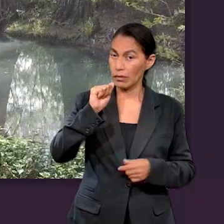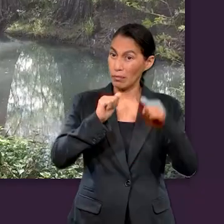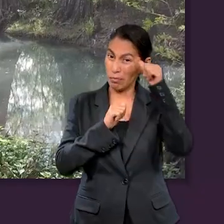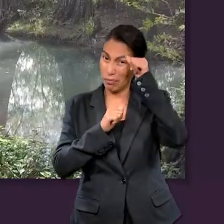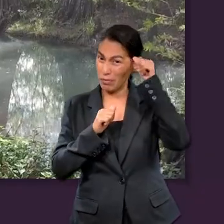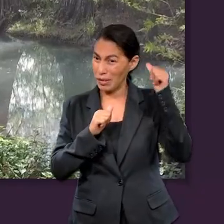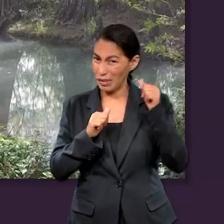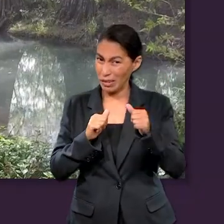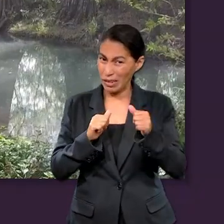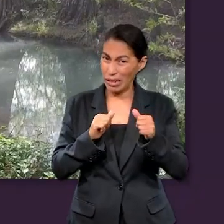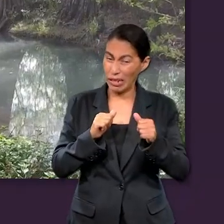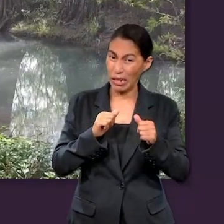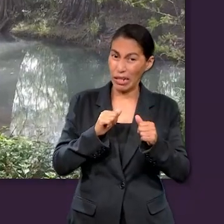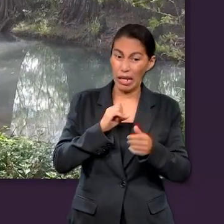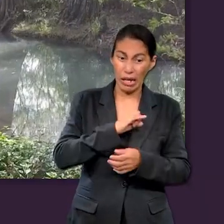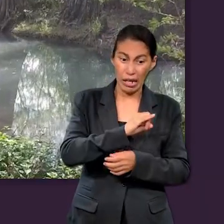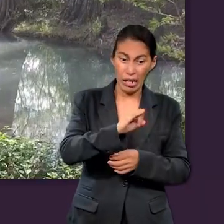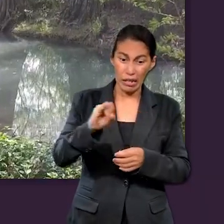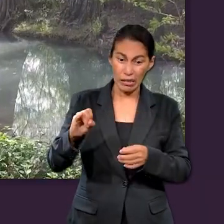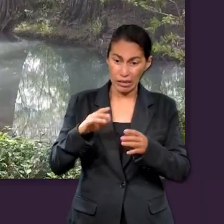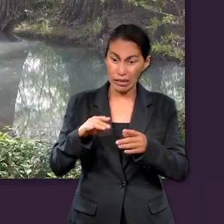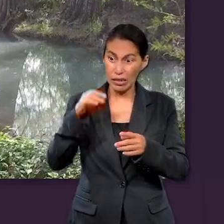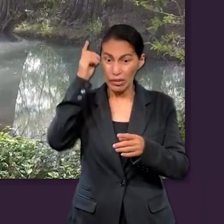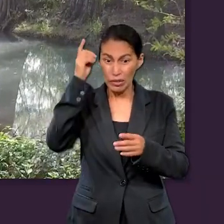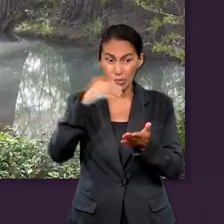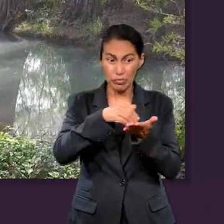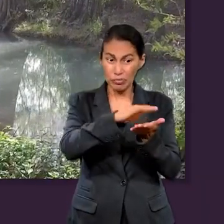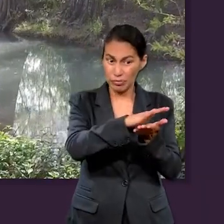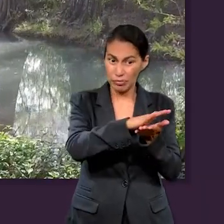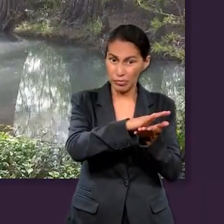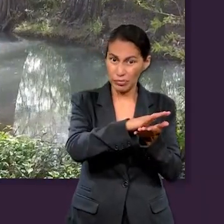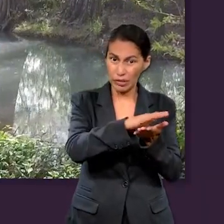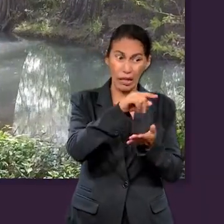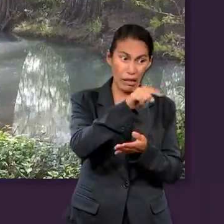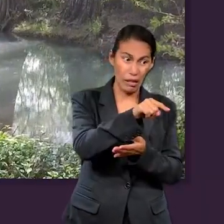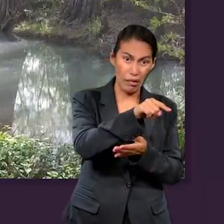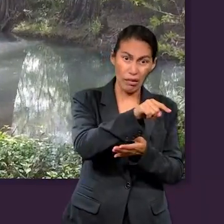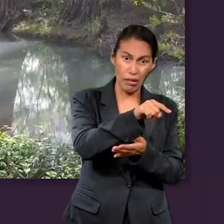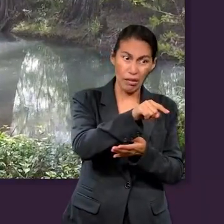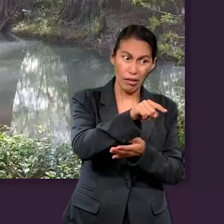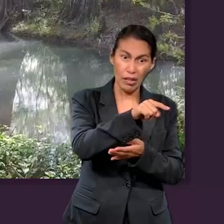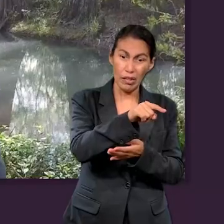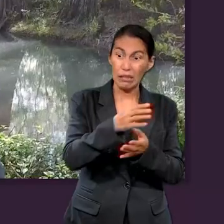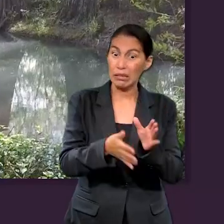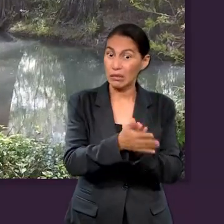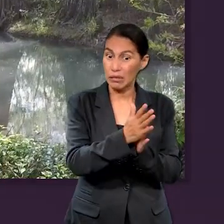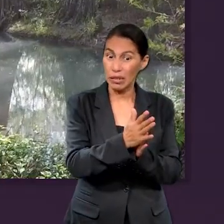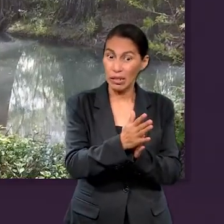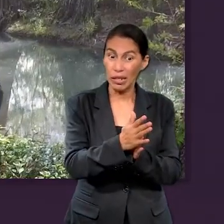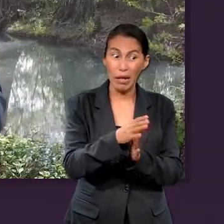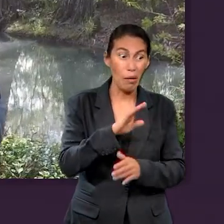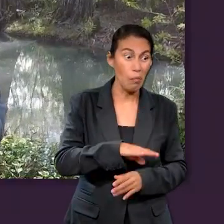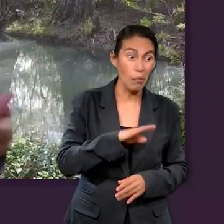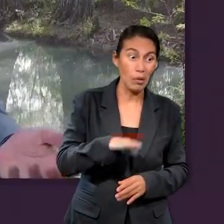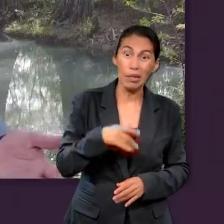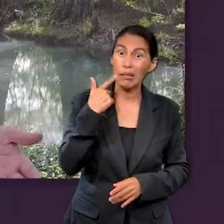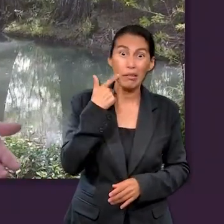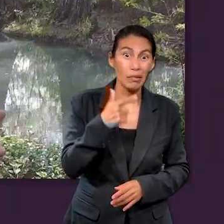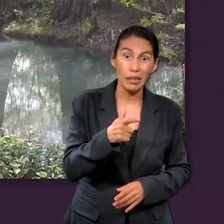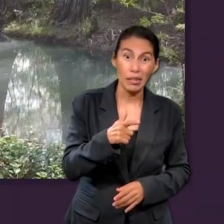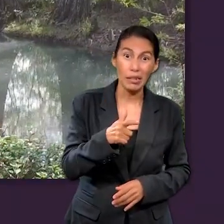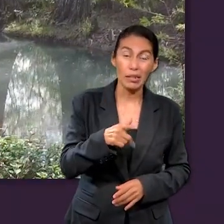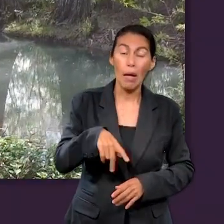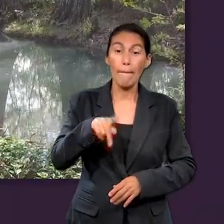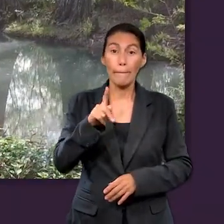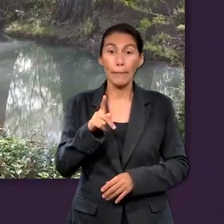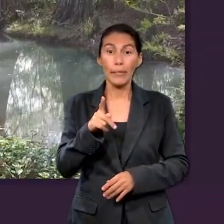Adán, cuando es expulsado del jardín del Edén, sale con miedo a la muerte. ¿Cómo va ser? No quiero morir.